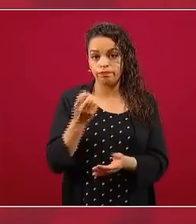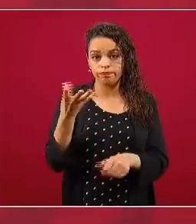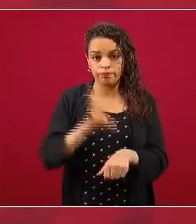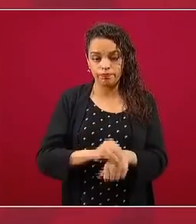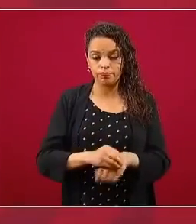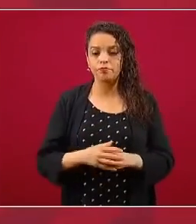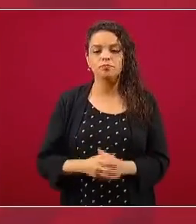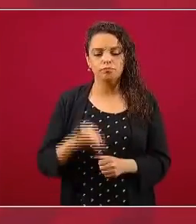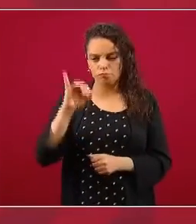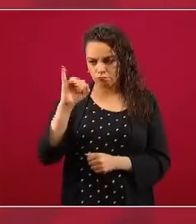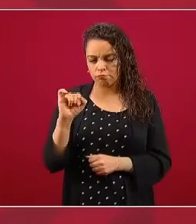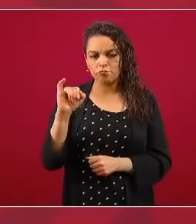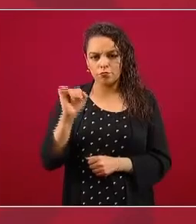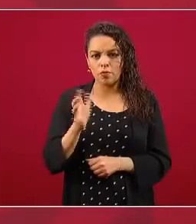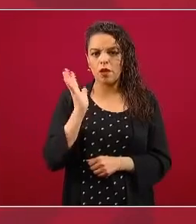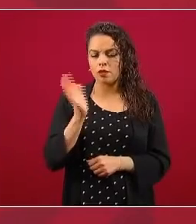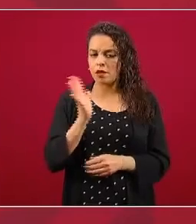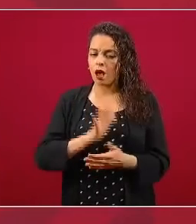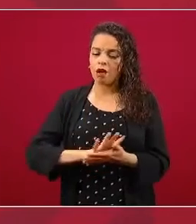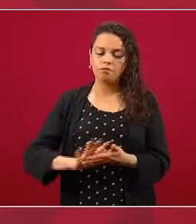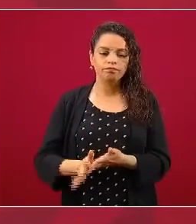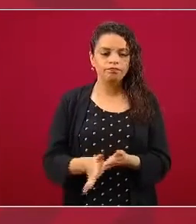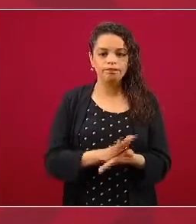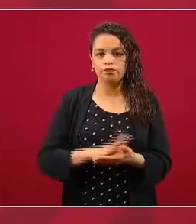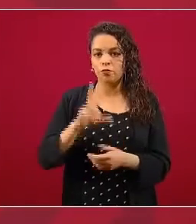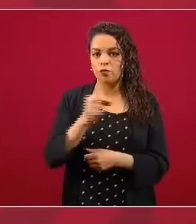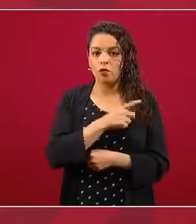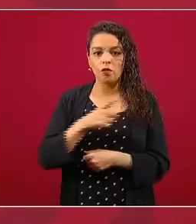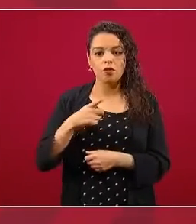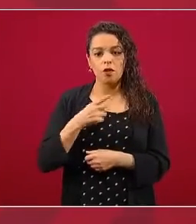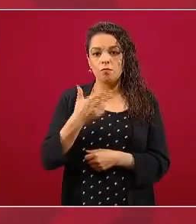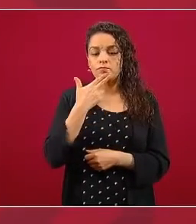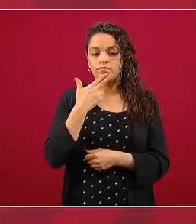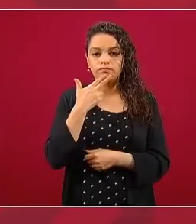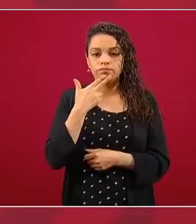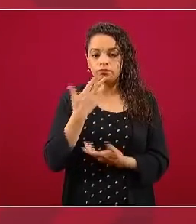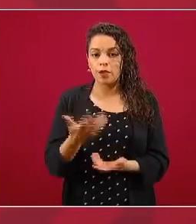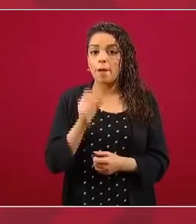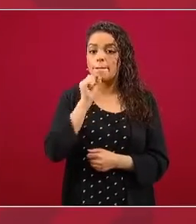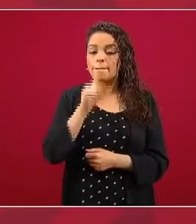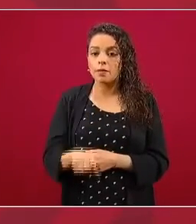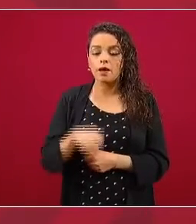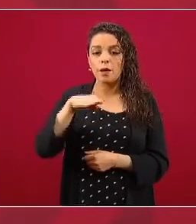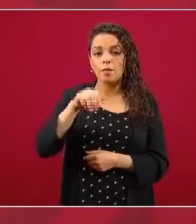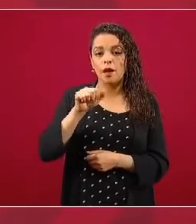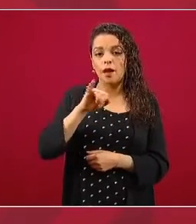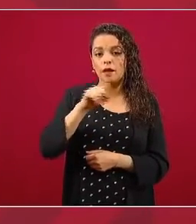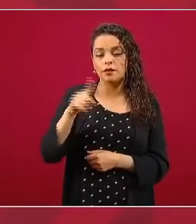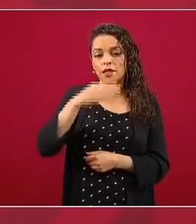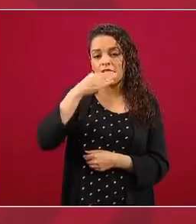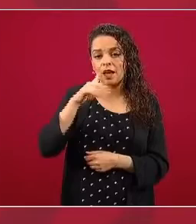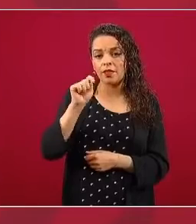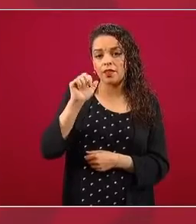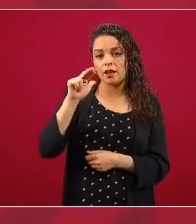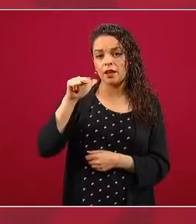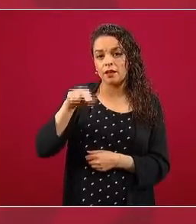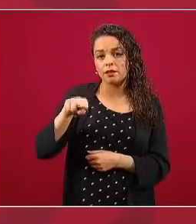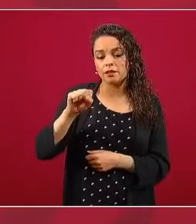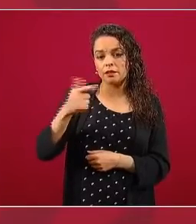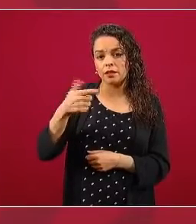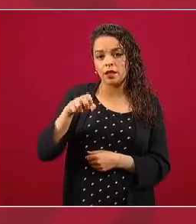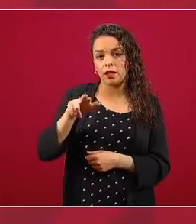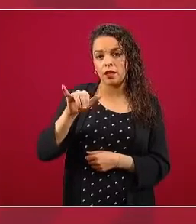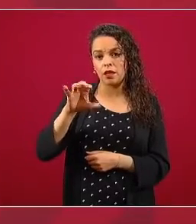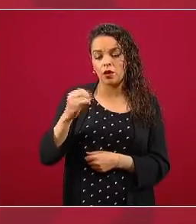también el uso del maíz transgénico, como también el otorgamiento